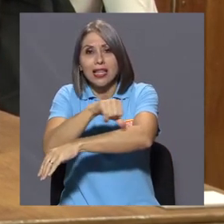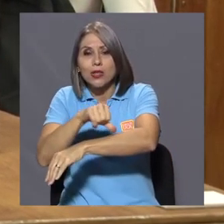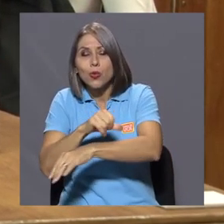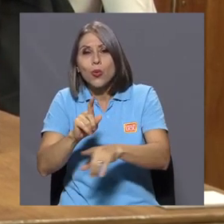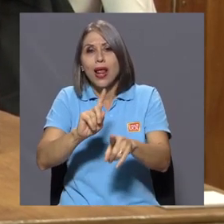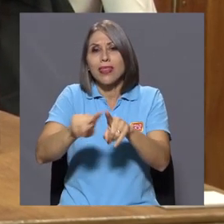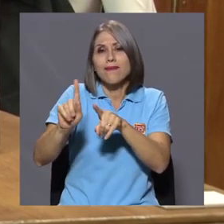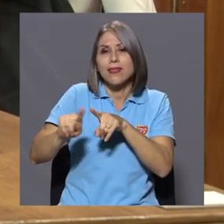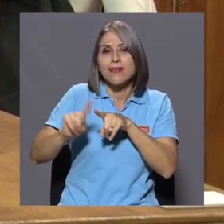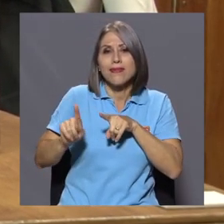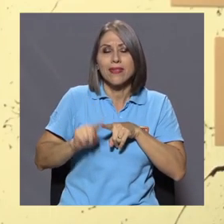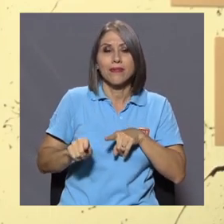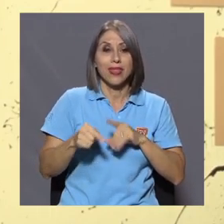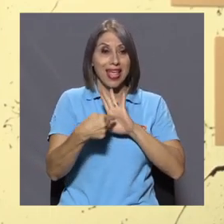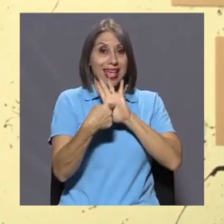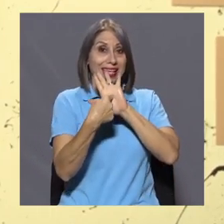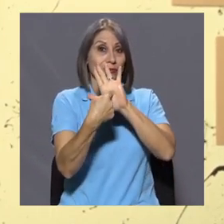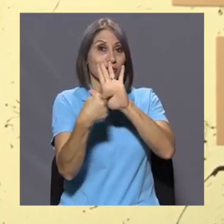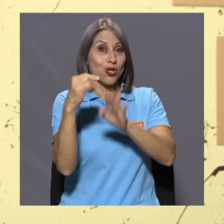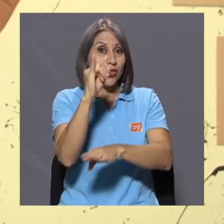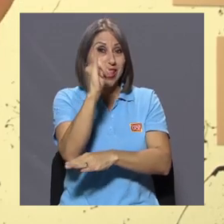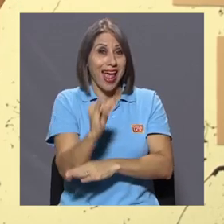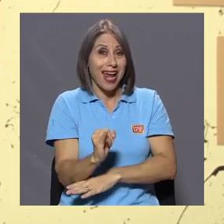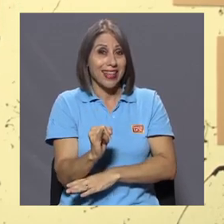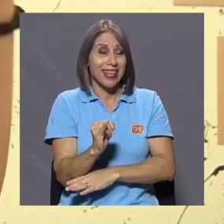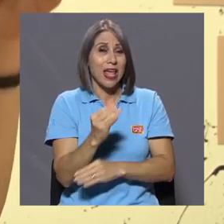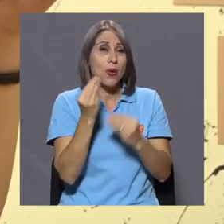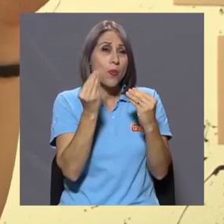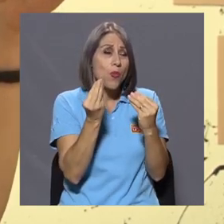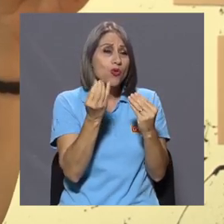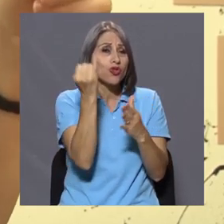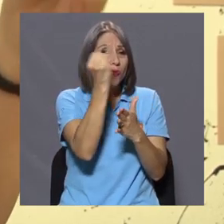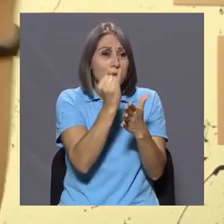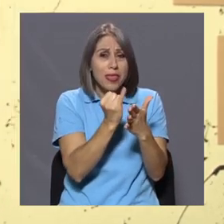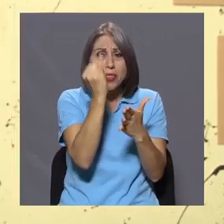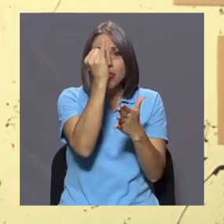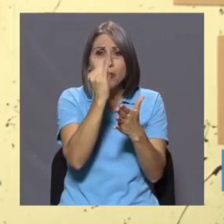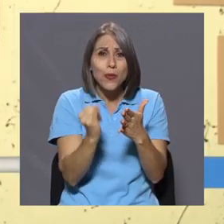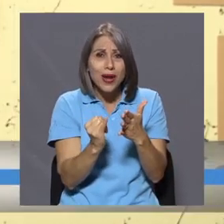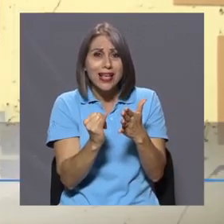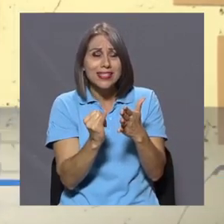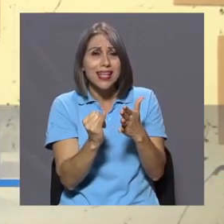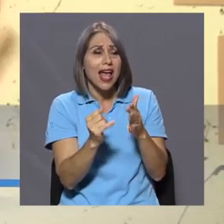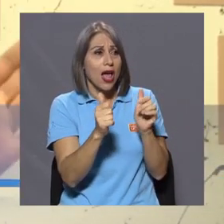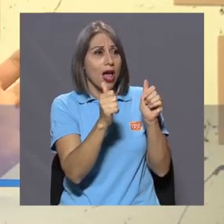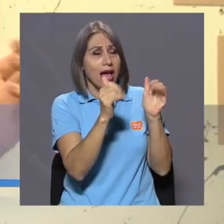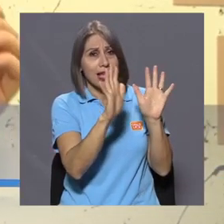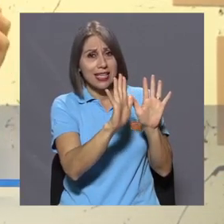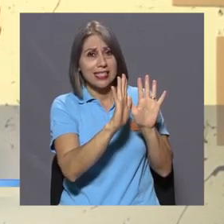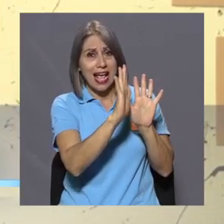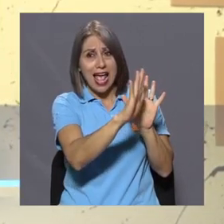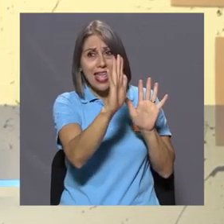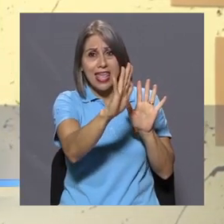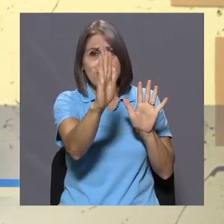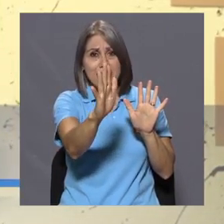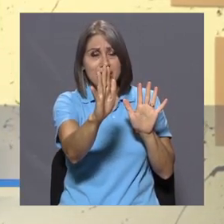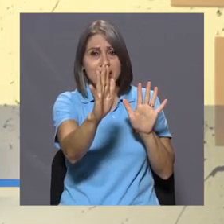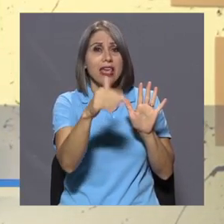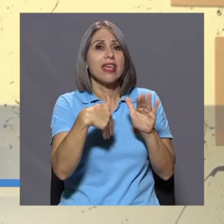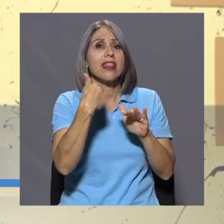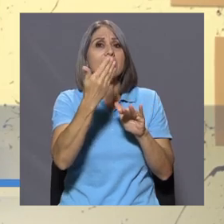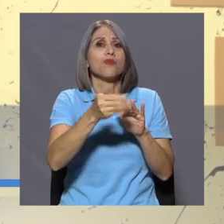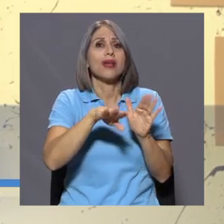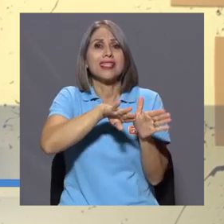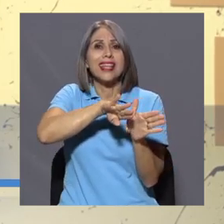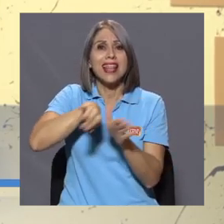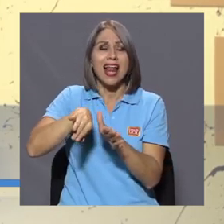Queremos una exposición de arte que sea un montón de pinturas puestas para quitarlas después, o no es una activación del